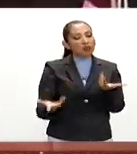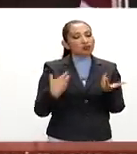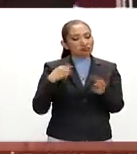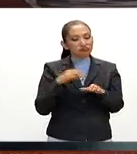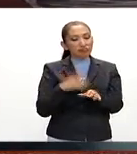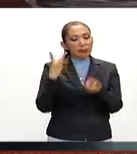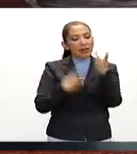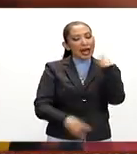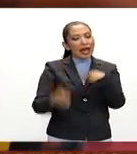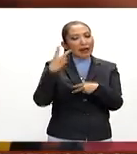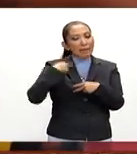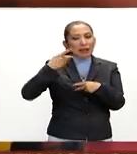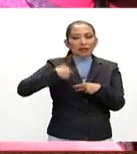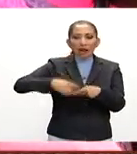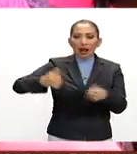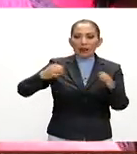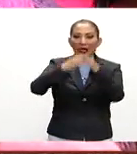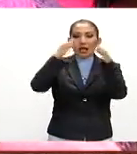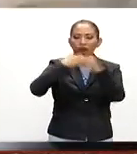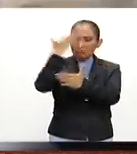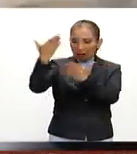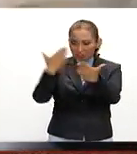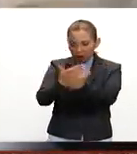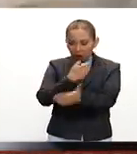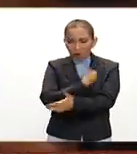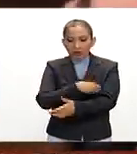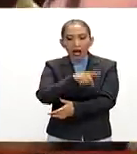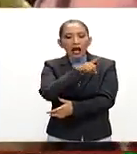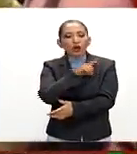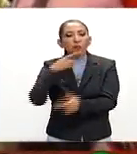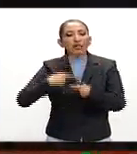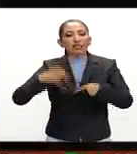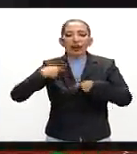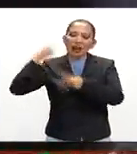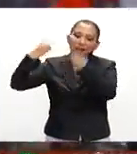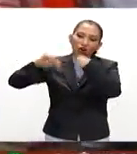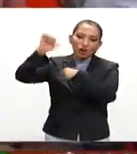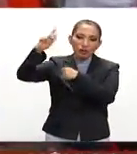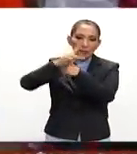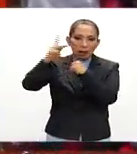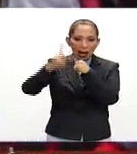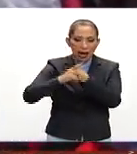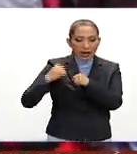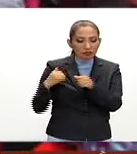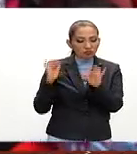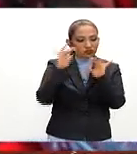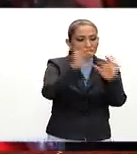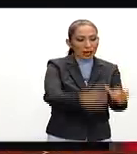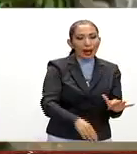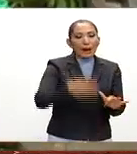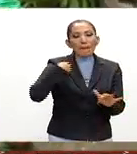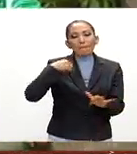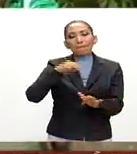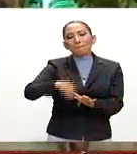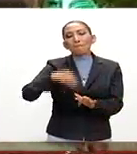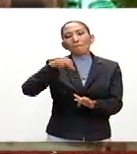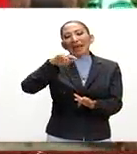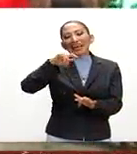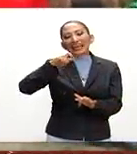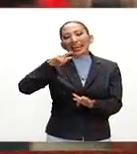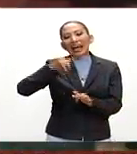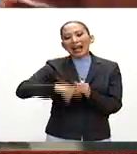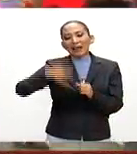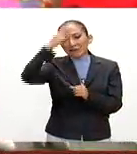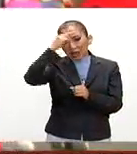para la Atención de Contingencias ofrecen servicio médico a migrantes las unidades que han arribado a Mexicali y Tijuana están conformadas por